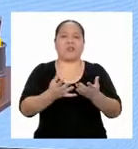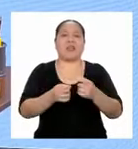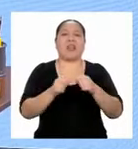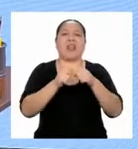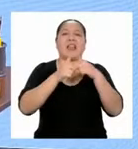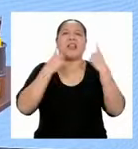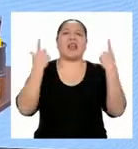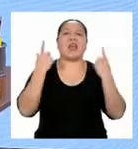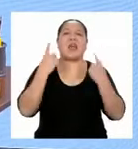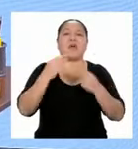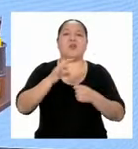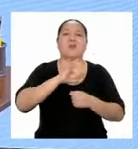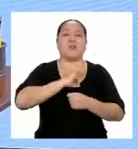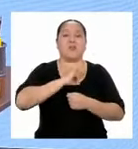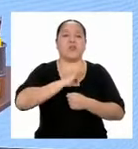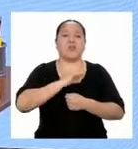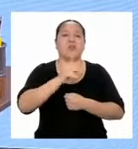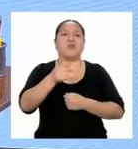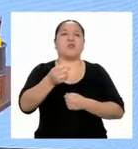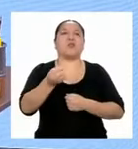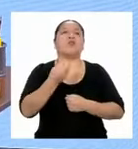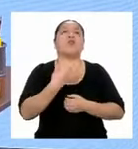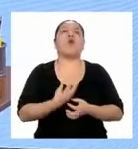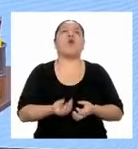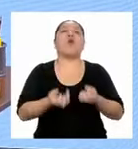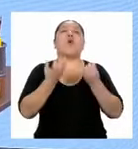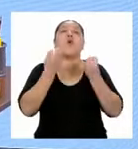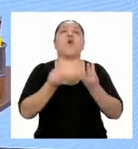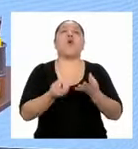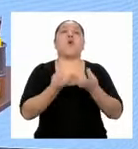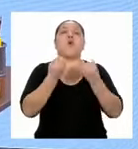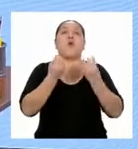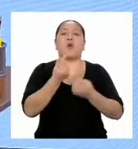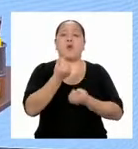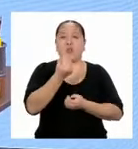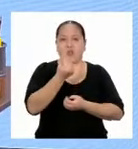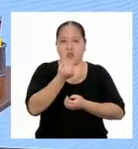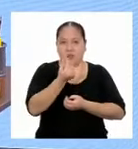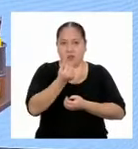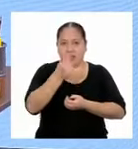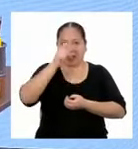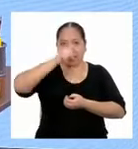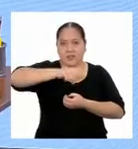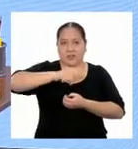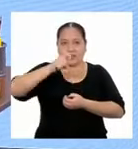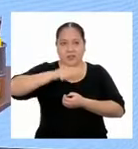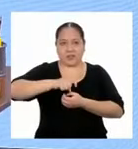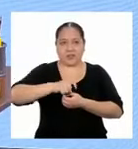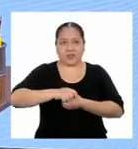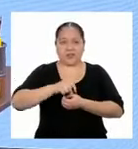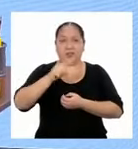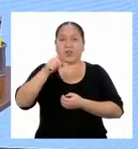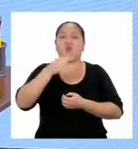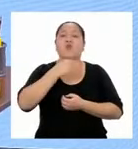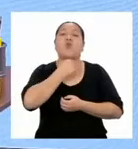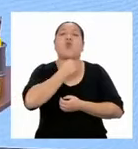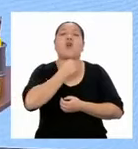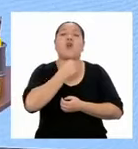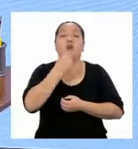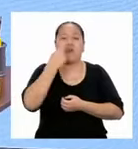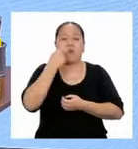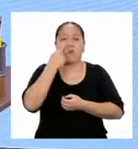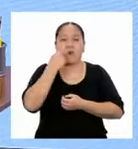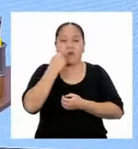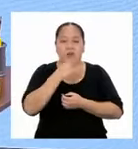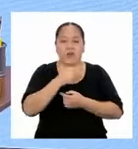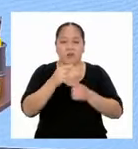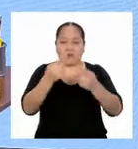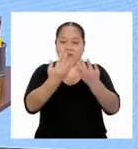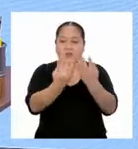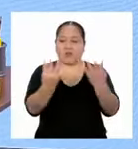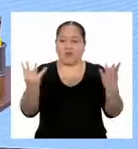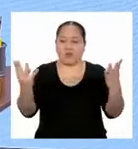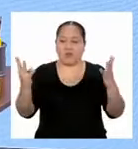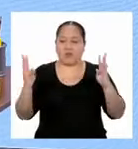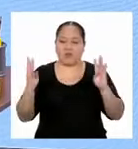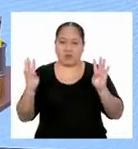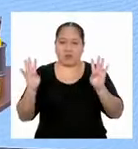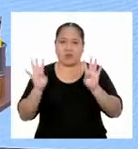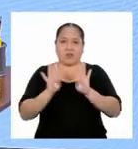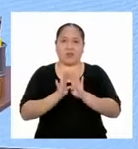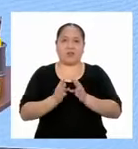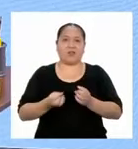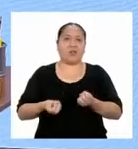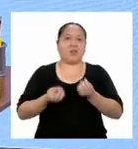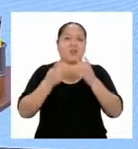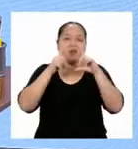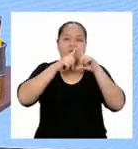premio. Dinos, ¿cuánto dinero necesita tu abuelo para acercar su terreno? Y te haremos la entrega del